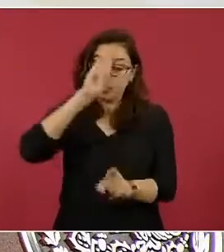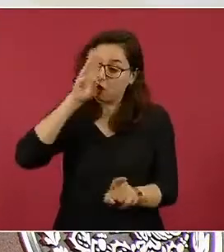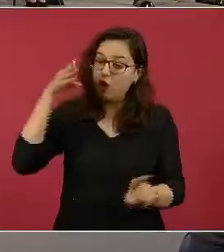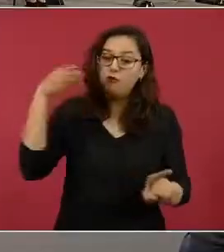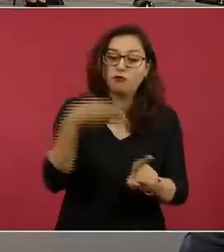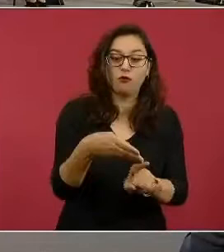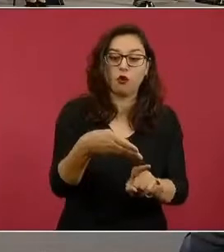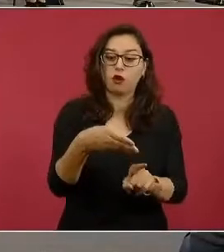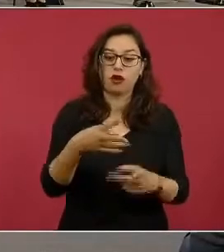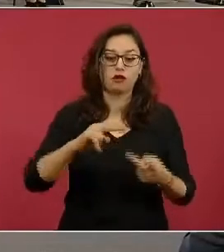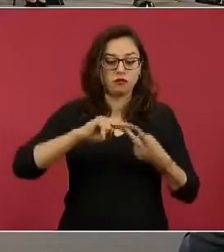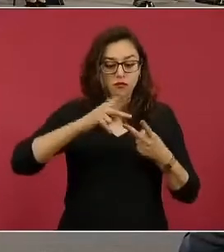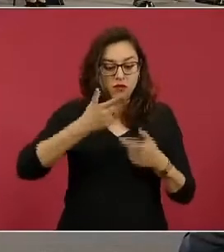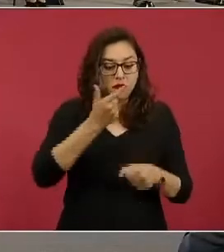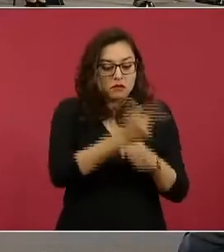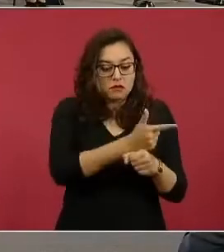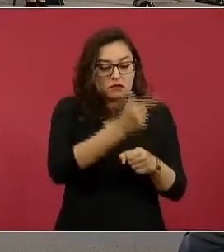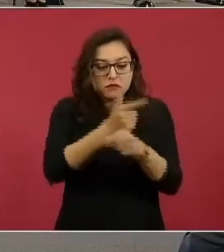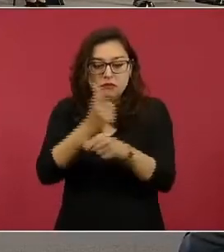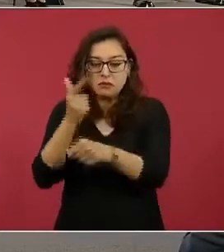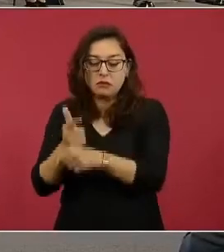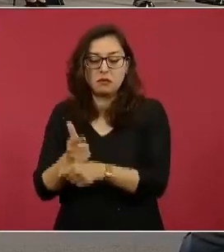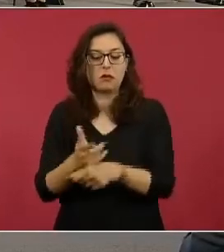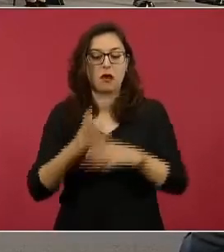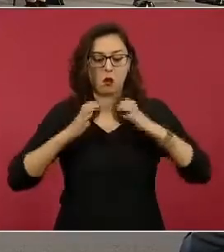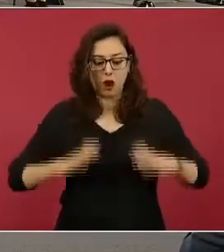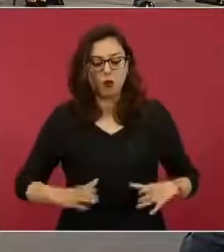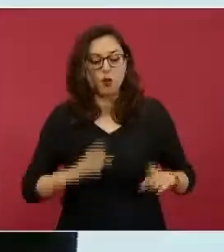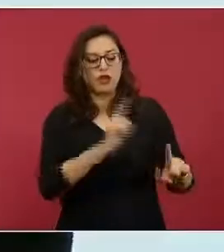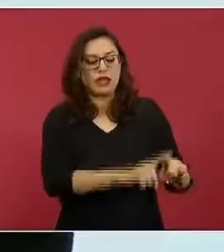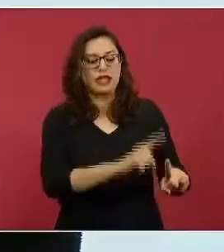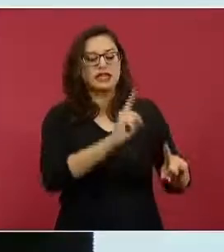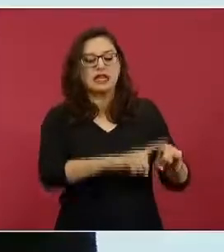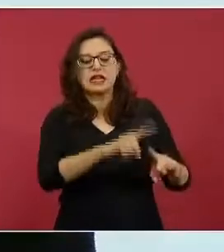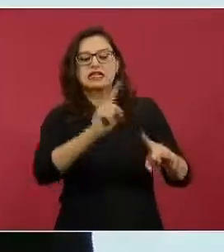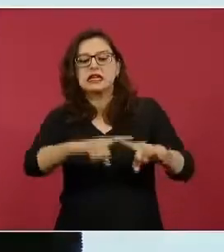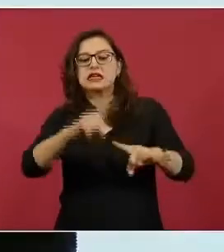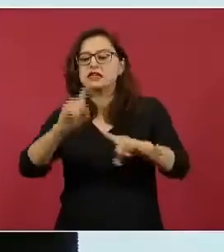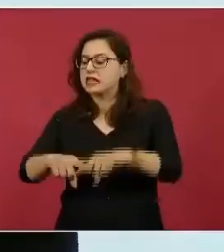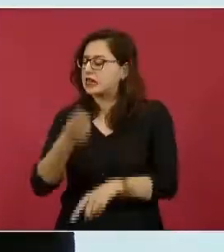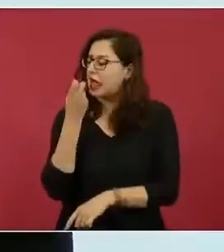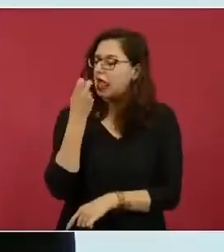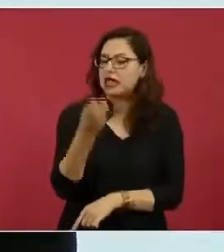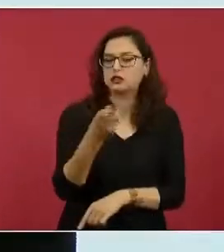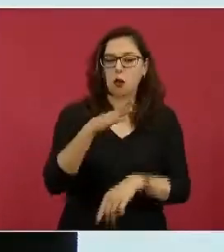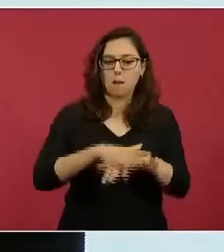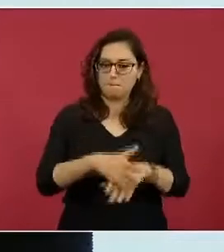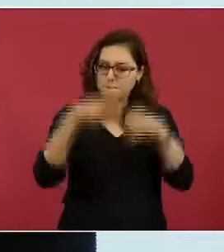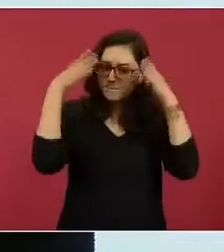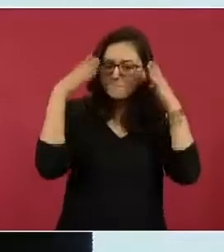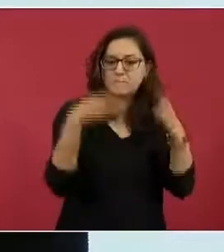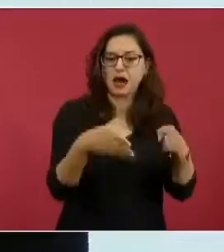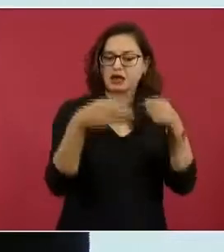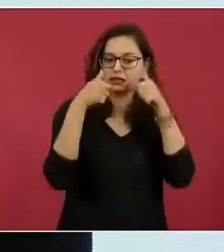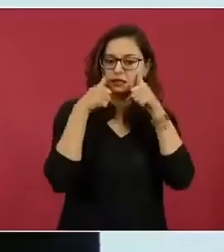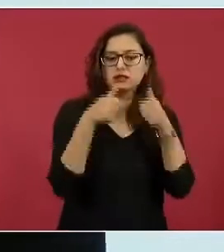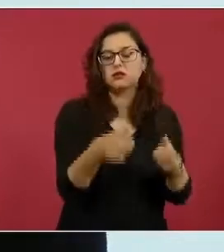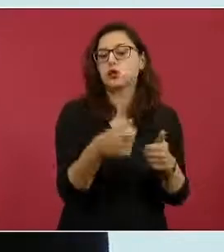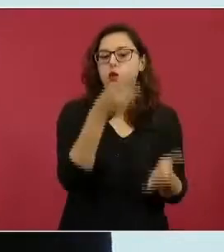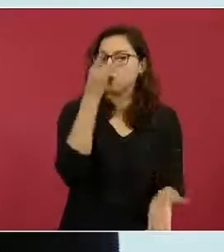con un enfoque hiper dirigido a la identificación de personas desaparecidas.